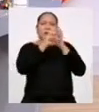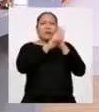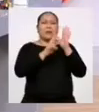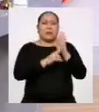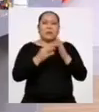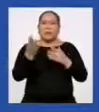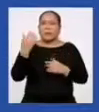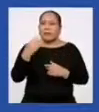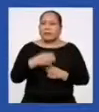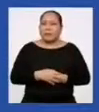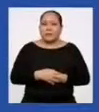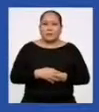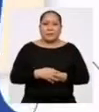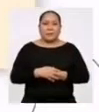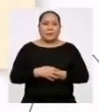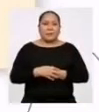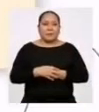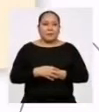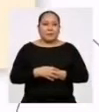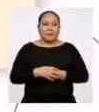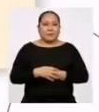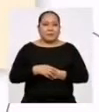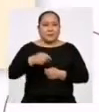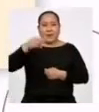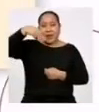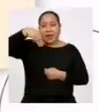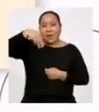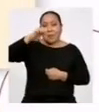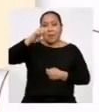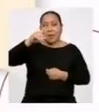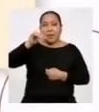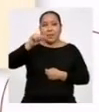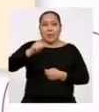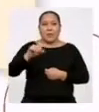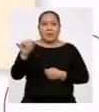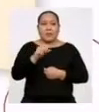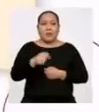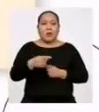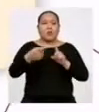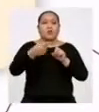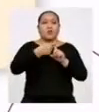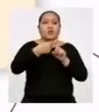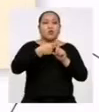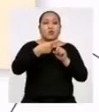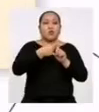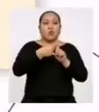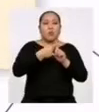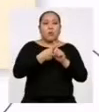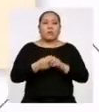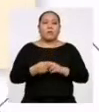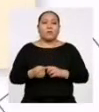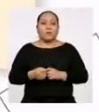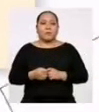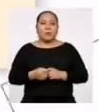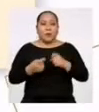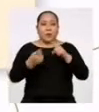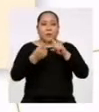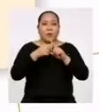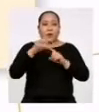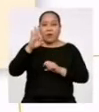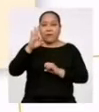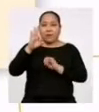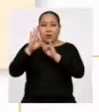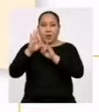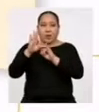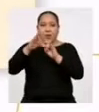¡Adelante, profesora! La media aritmética es igual a la suma de multiplicar las frecuencias absolutas sub